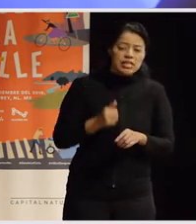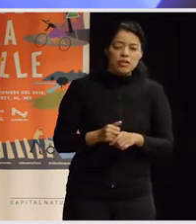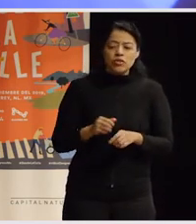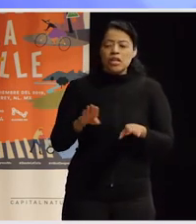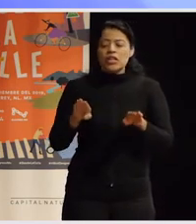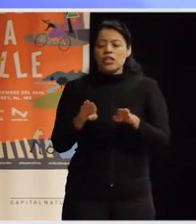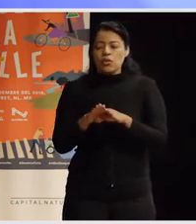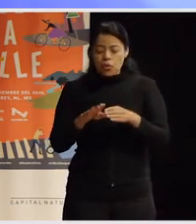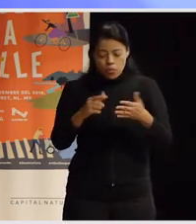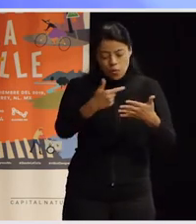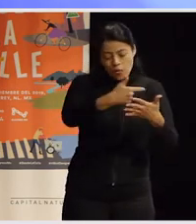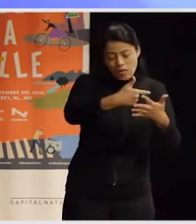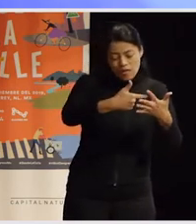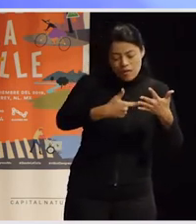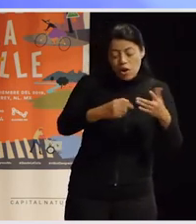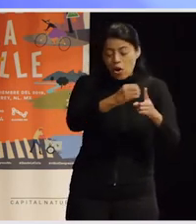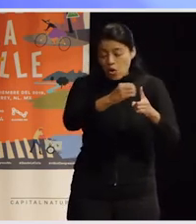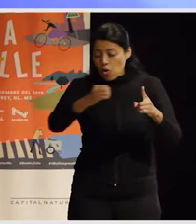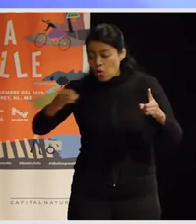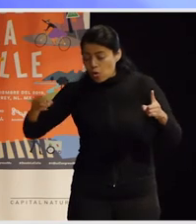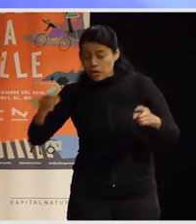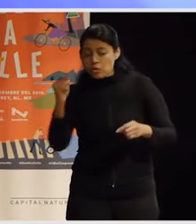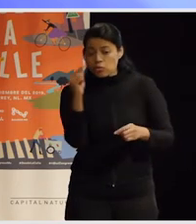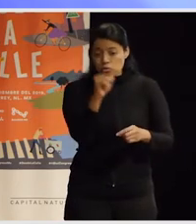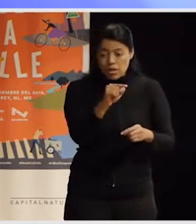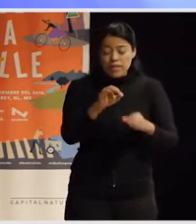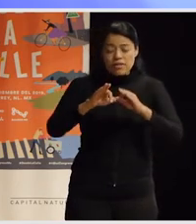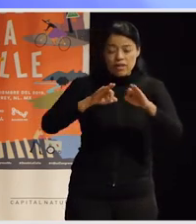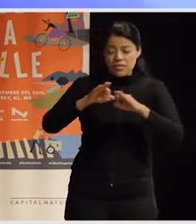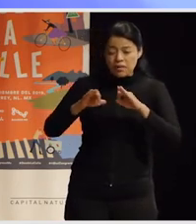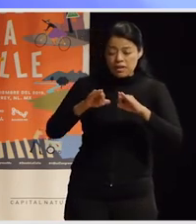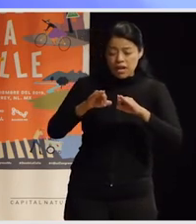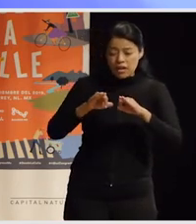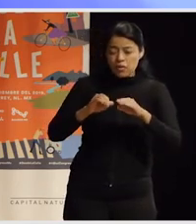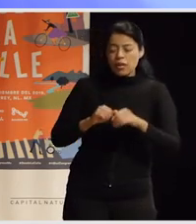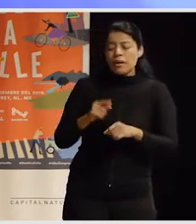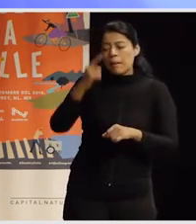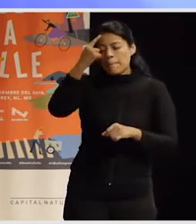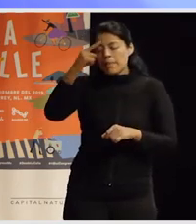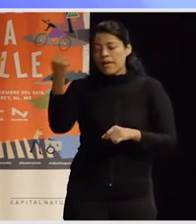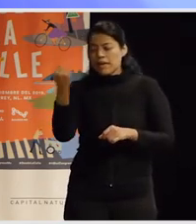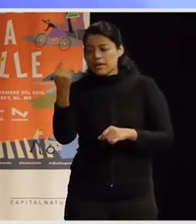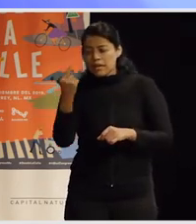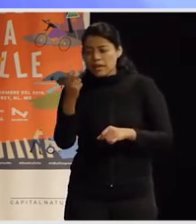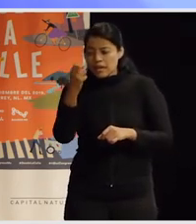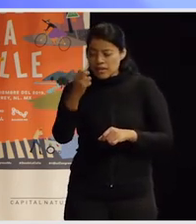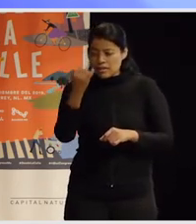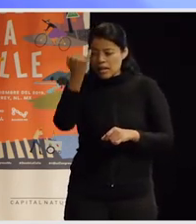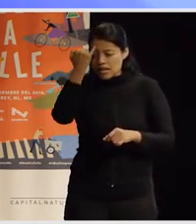qué metodologías ustedes han trabajado para hacer esta apuesta